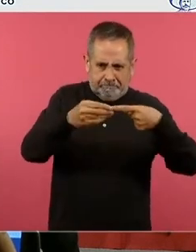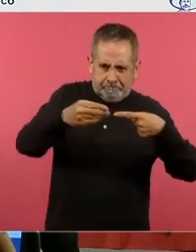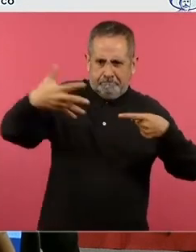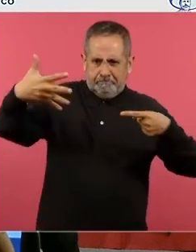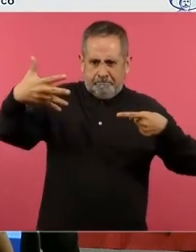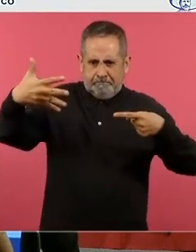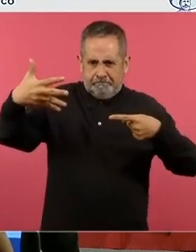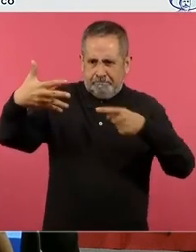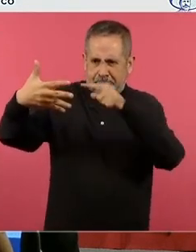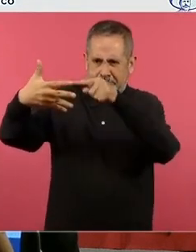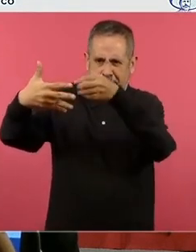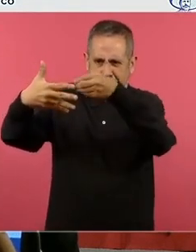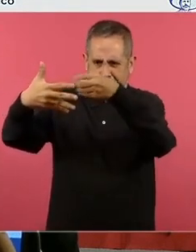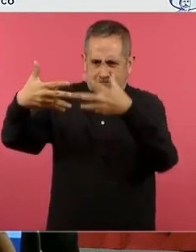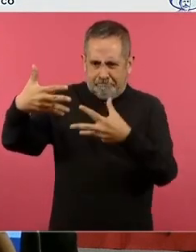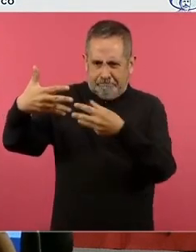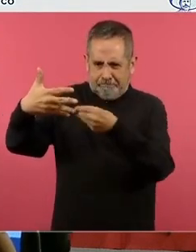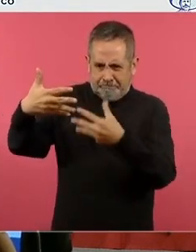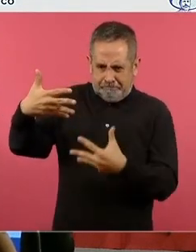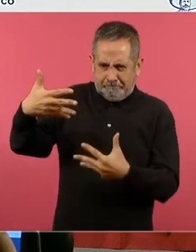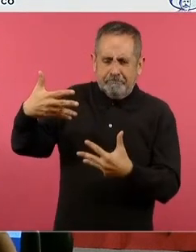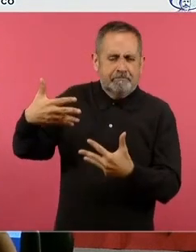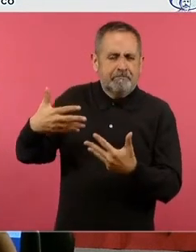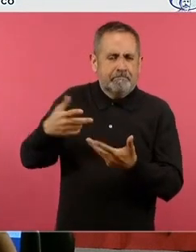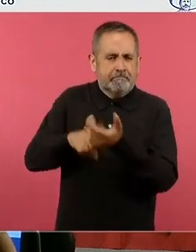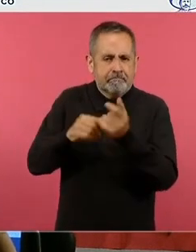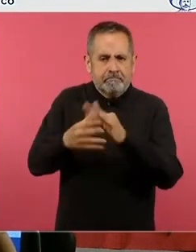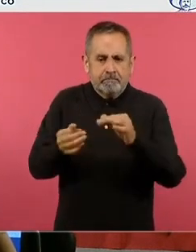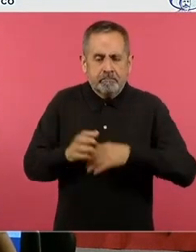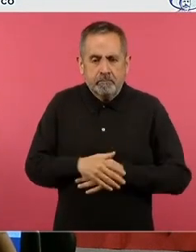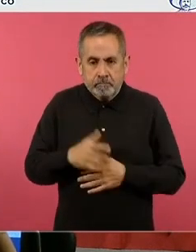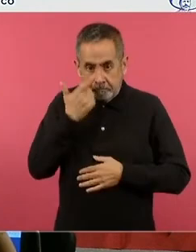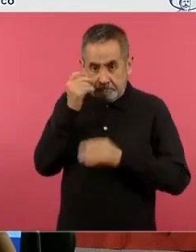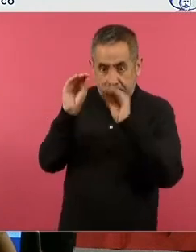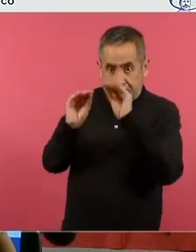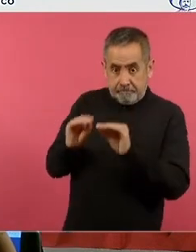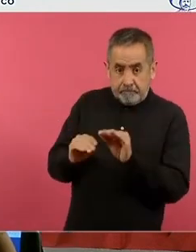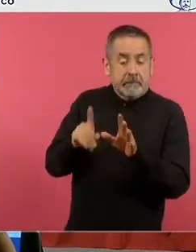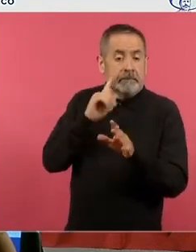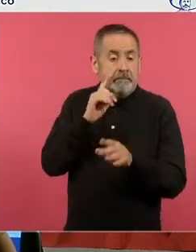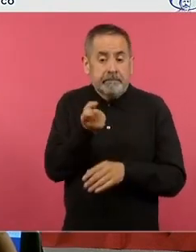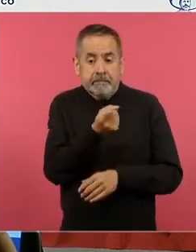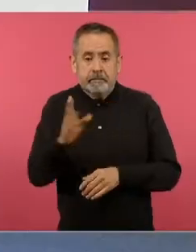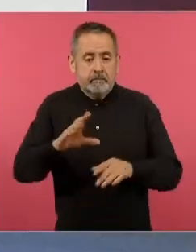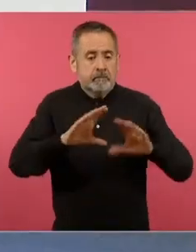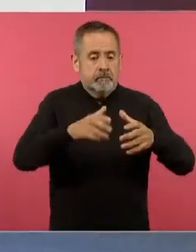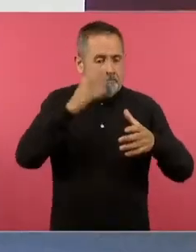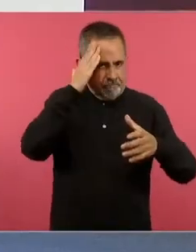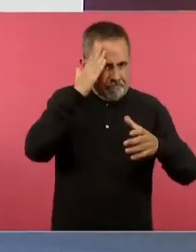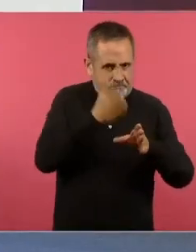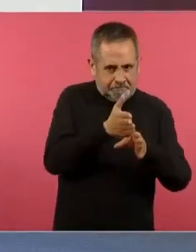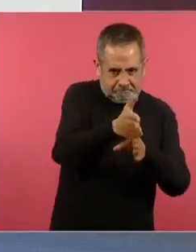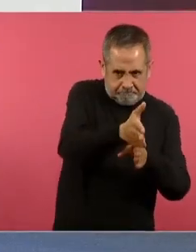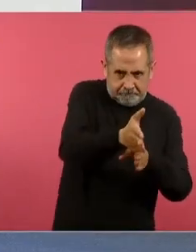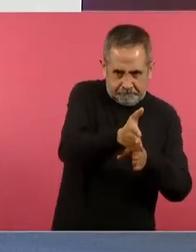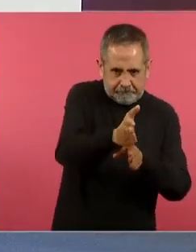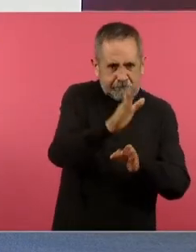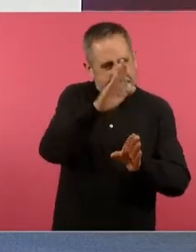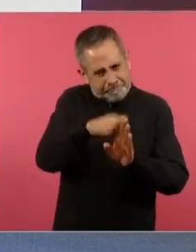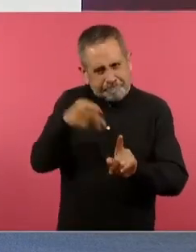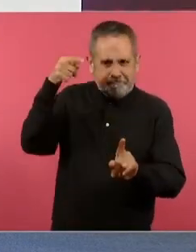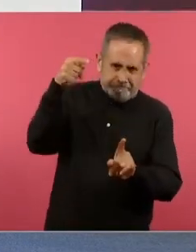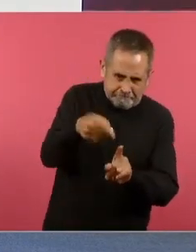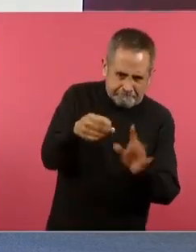de campos formativos quise de alguna manera ir colocando que en algunos campos formativos hacen mayor énfasis